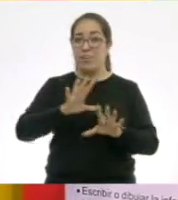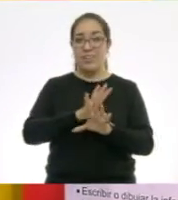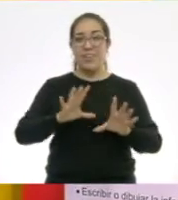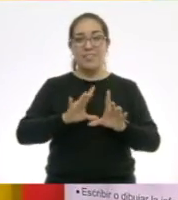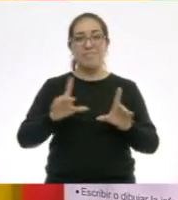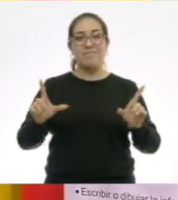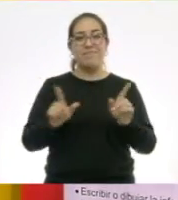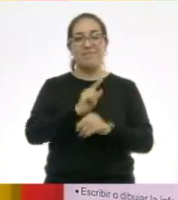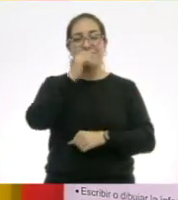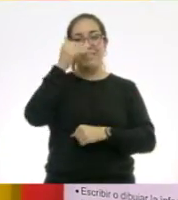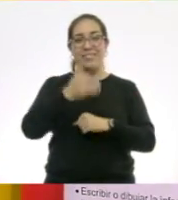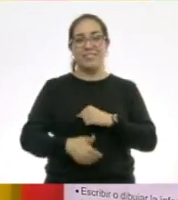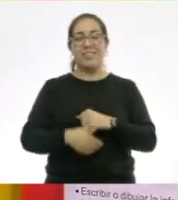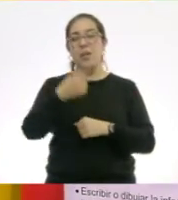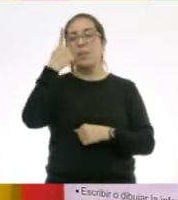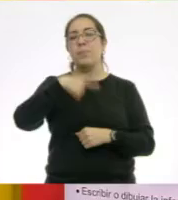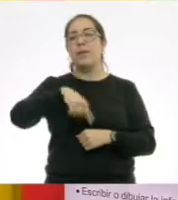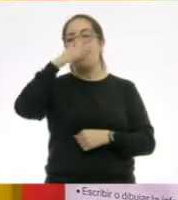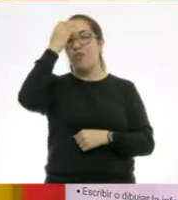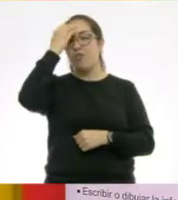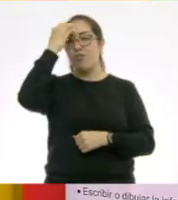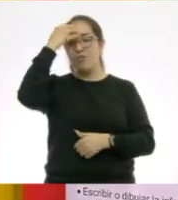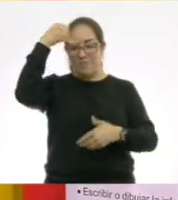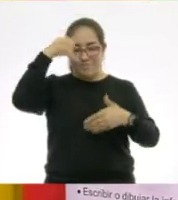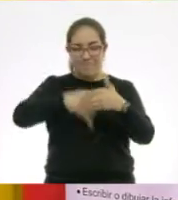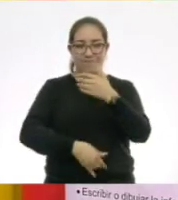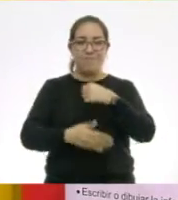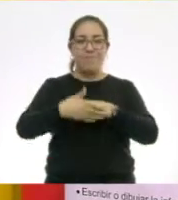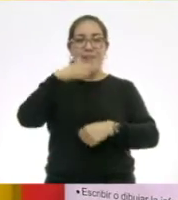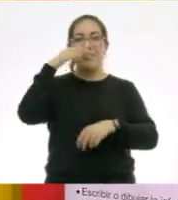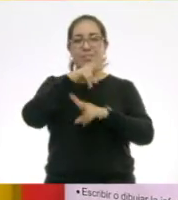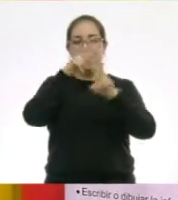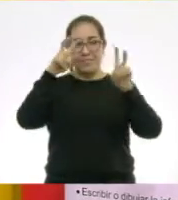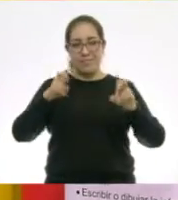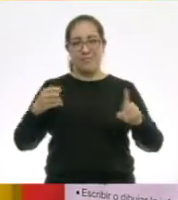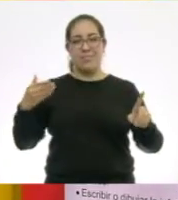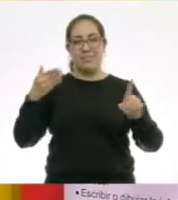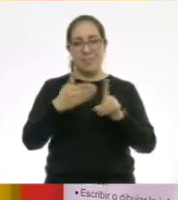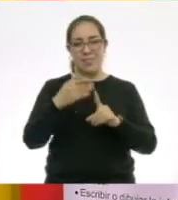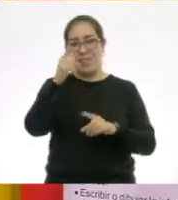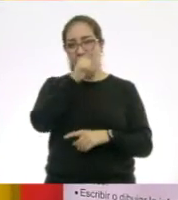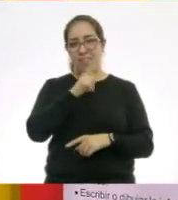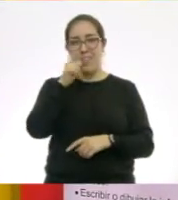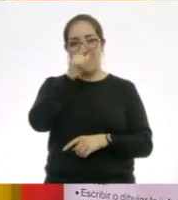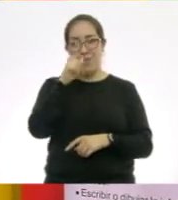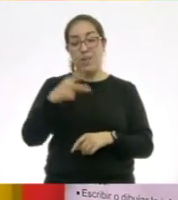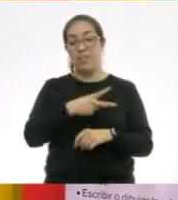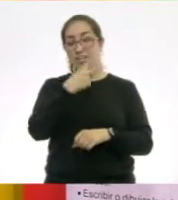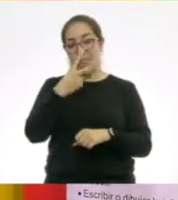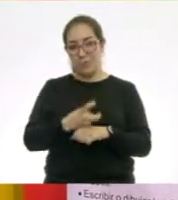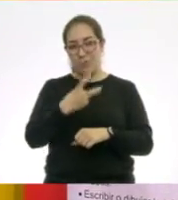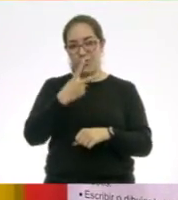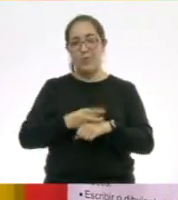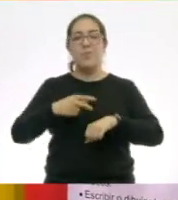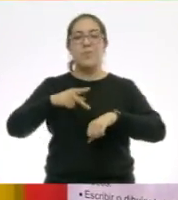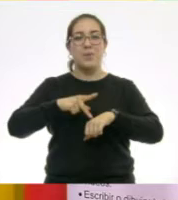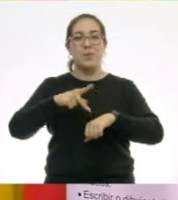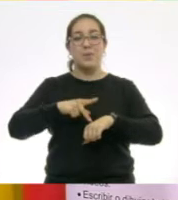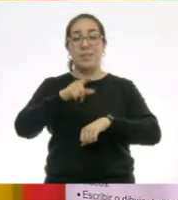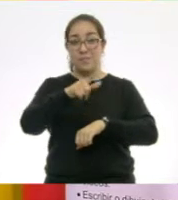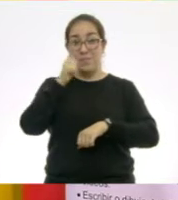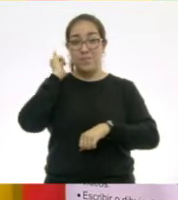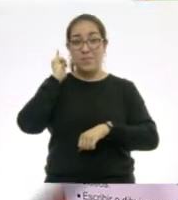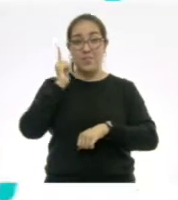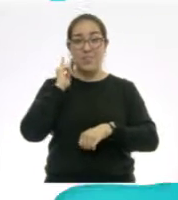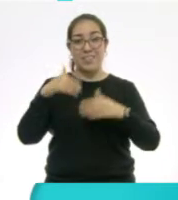terminado con, para saber más de tu asignatura, lengua materna de segundo grado. Espero lo hayas